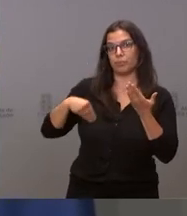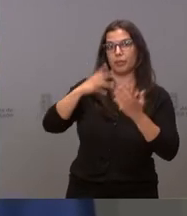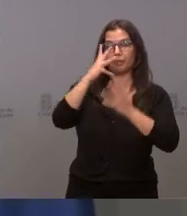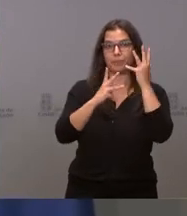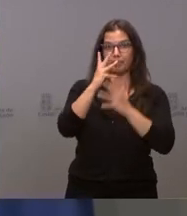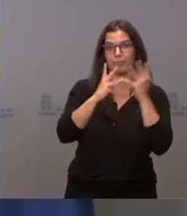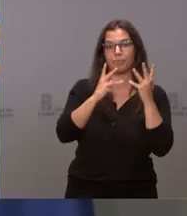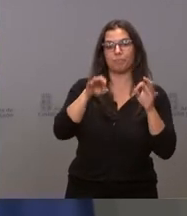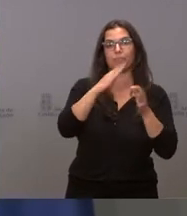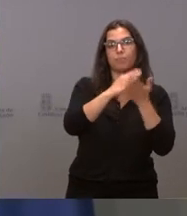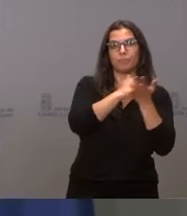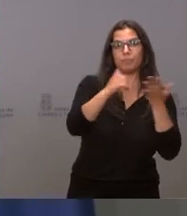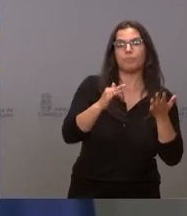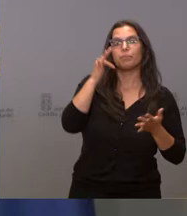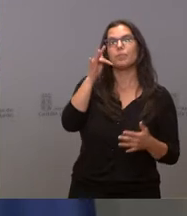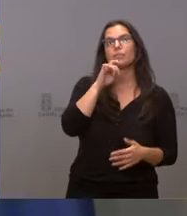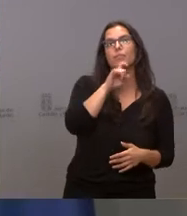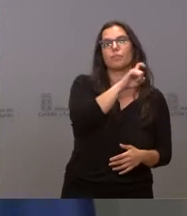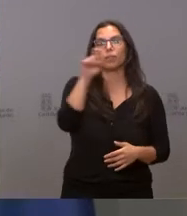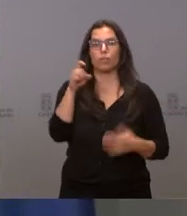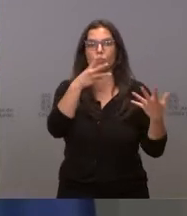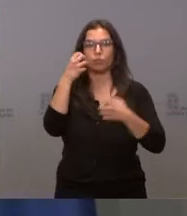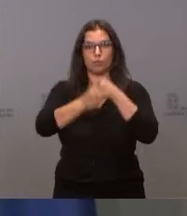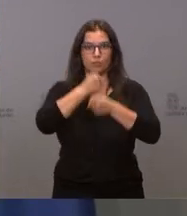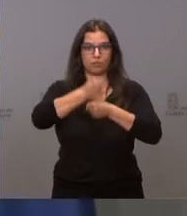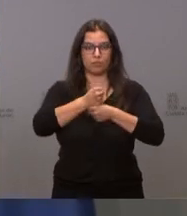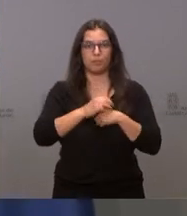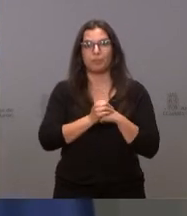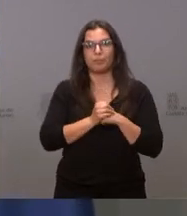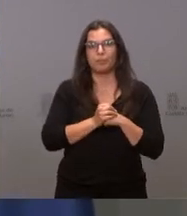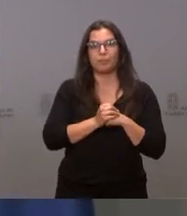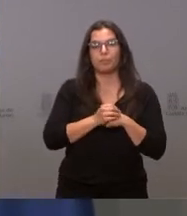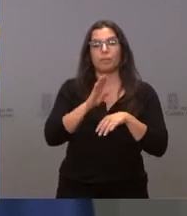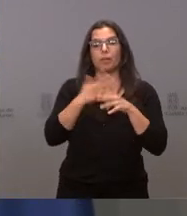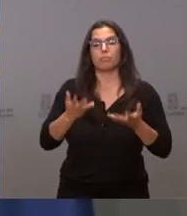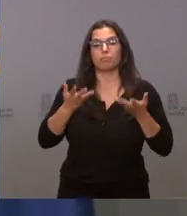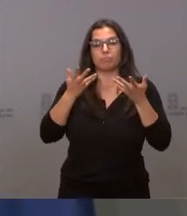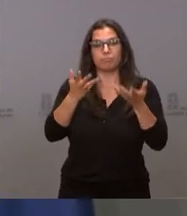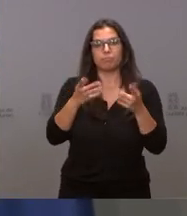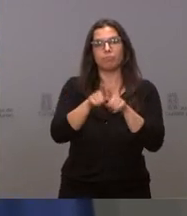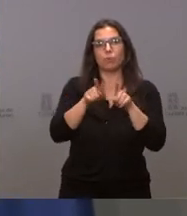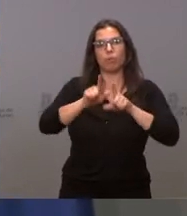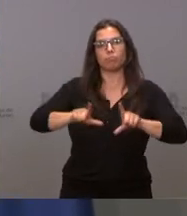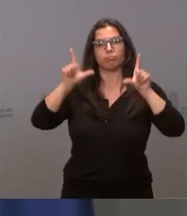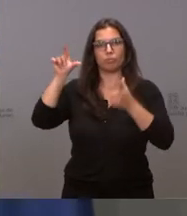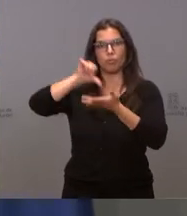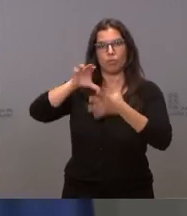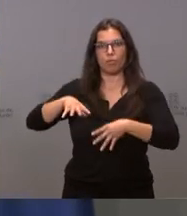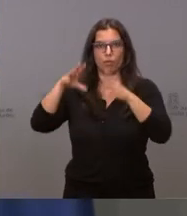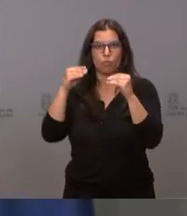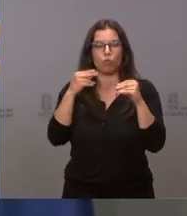la Consejería y la Fundación VIII Centenario para dotar de protagonismo de la ciudad de Burgos a través de las